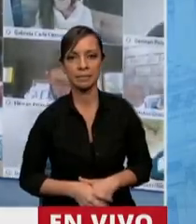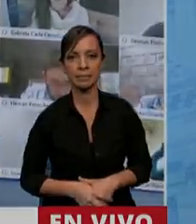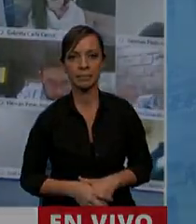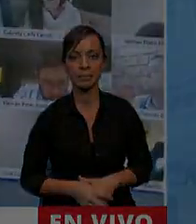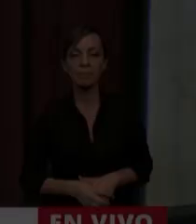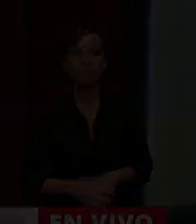diputado Petri.